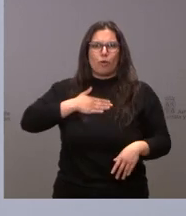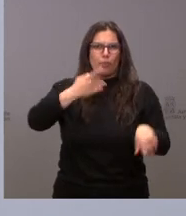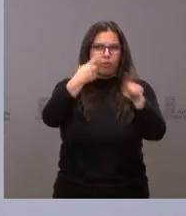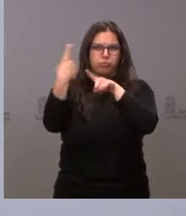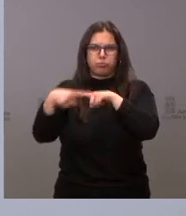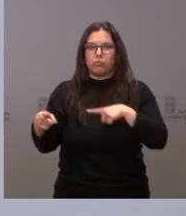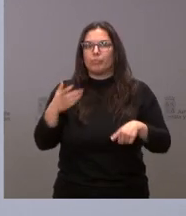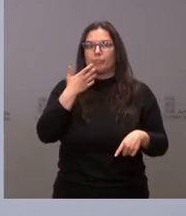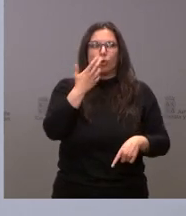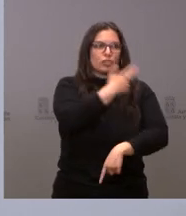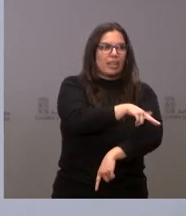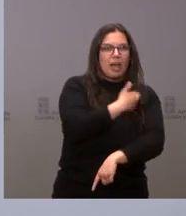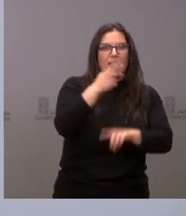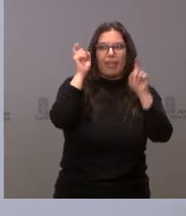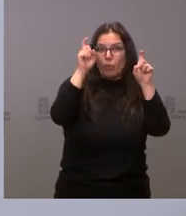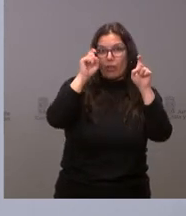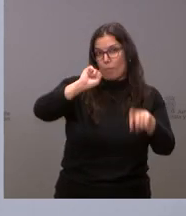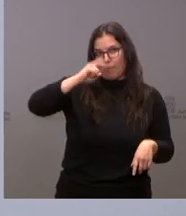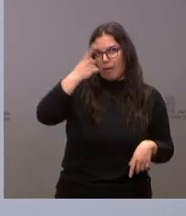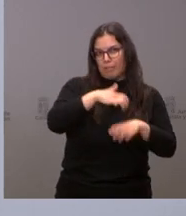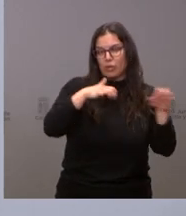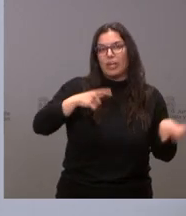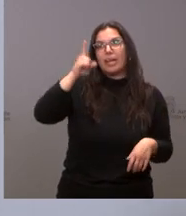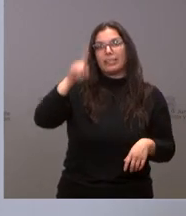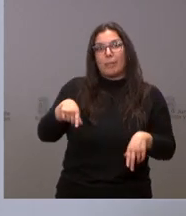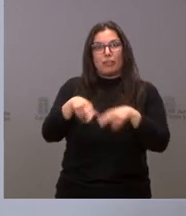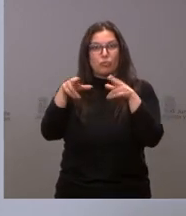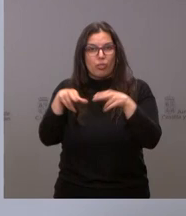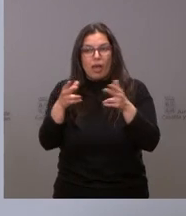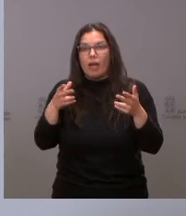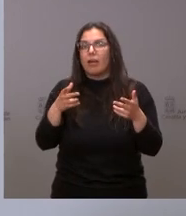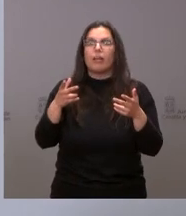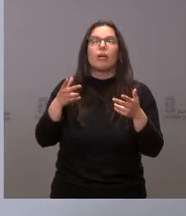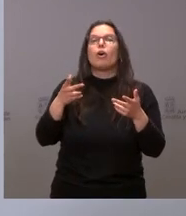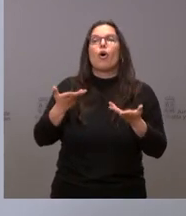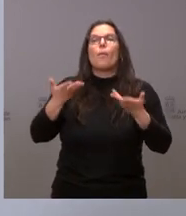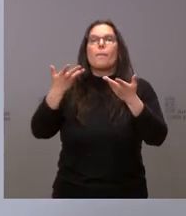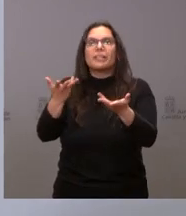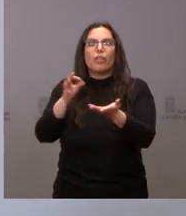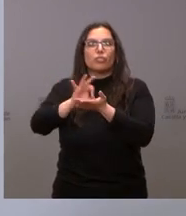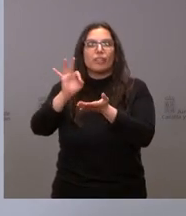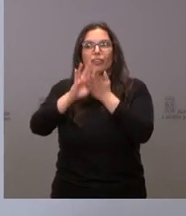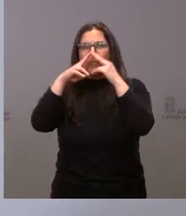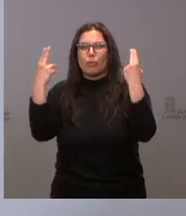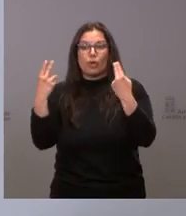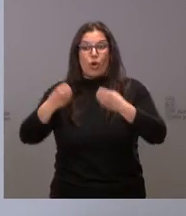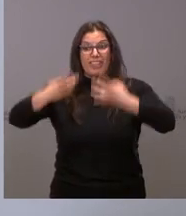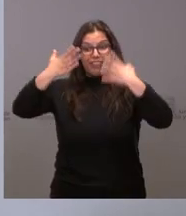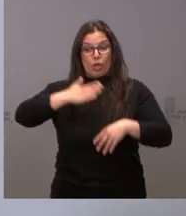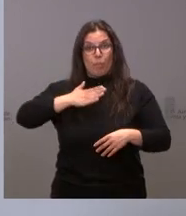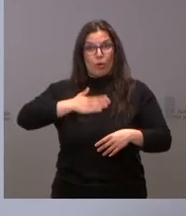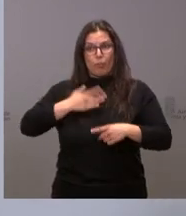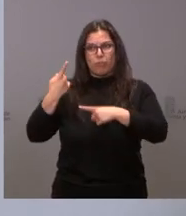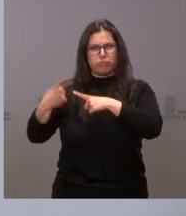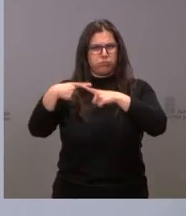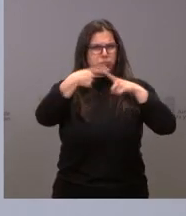sanitario y educativo, fundamentalmente, también en el ámbito social, en el ámbito de la prestación de los servicios públicos, como estos centros.